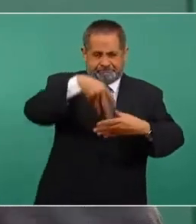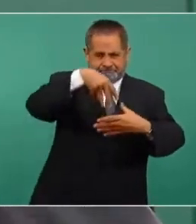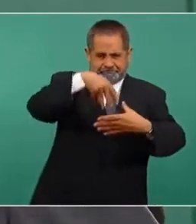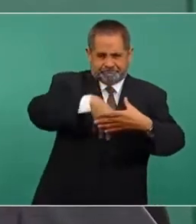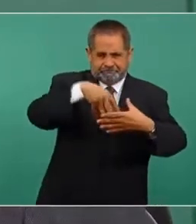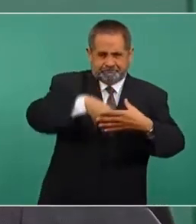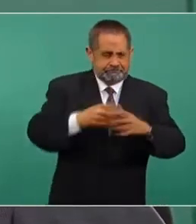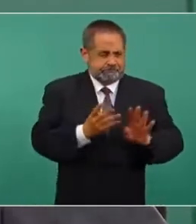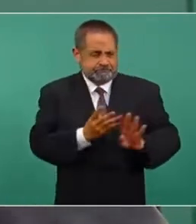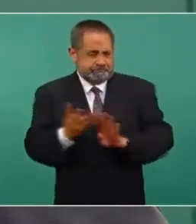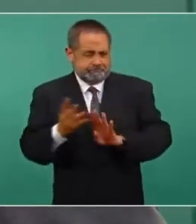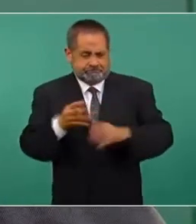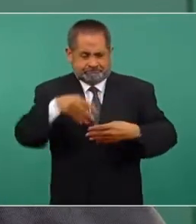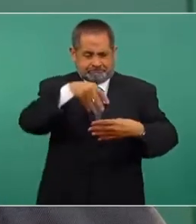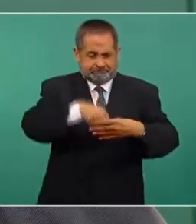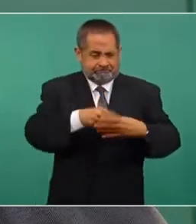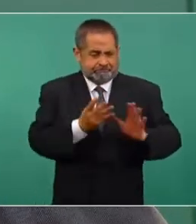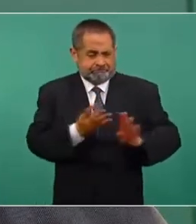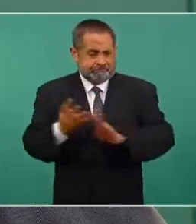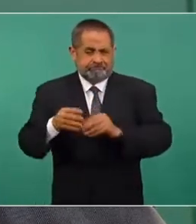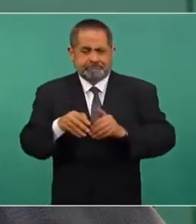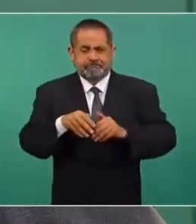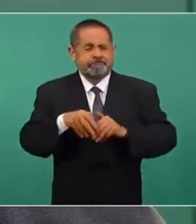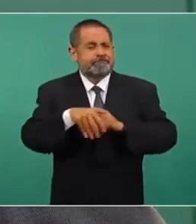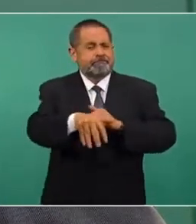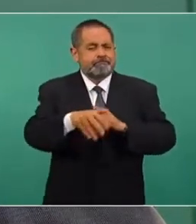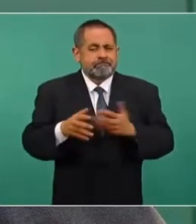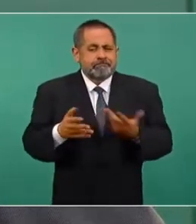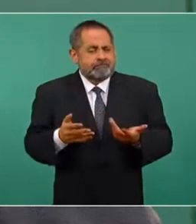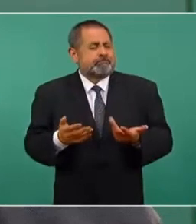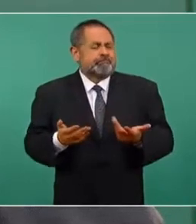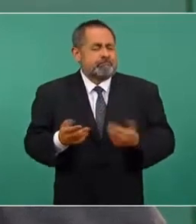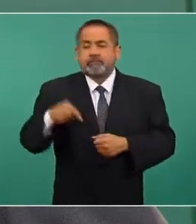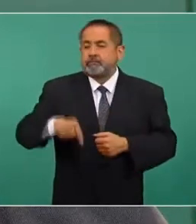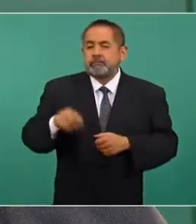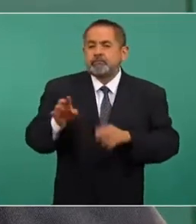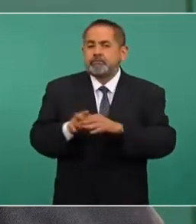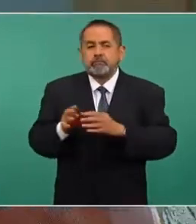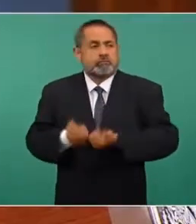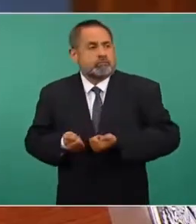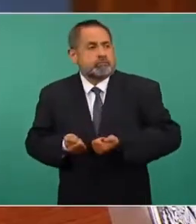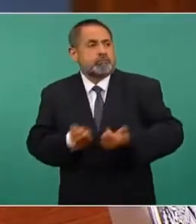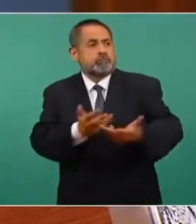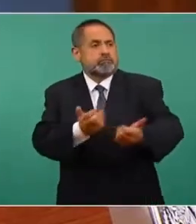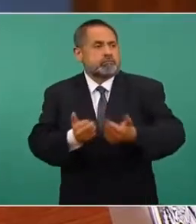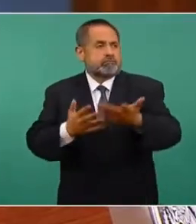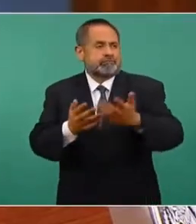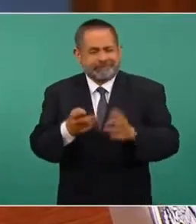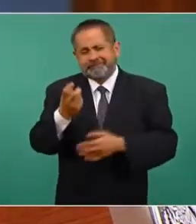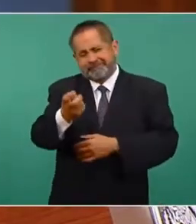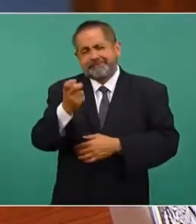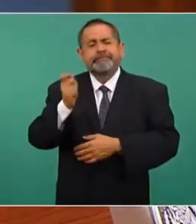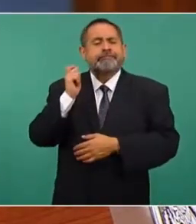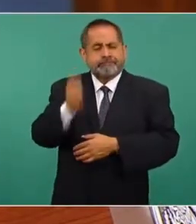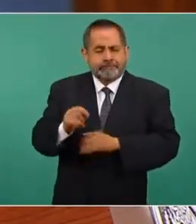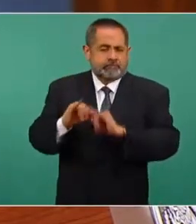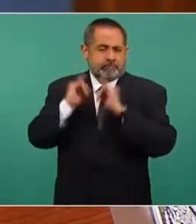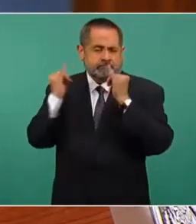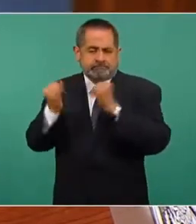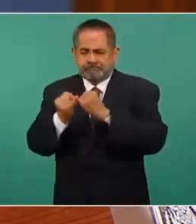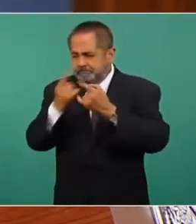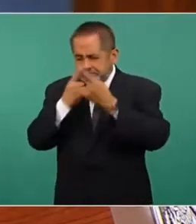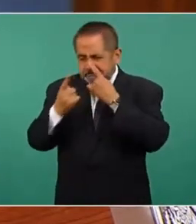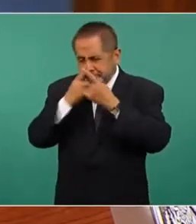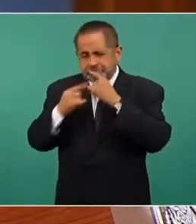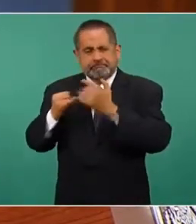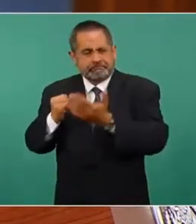Desde luego, todo el sistema logístico de distribución, ahí tomamos las decisiones. Entonces,